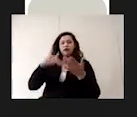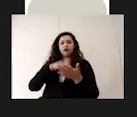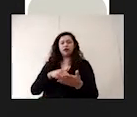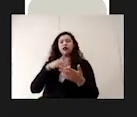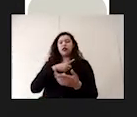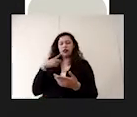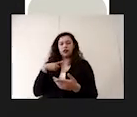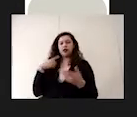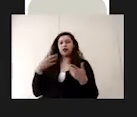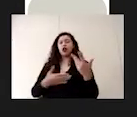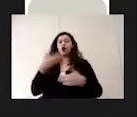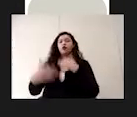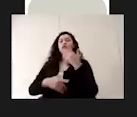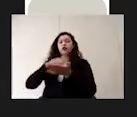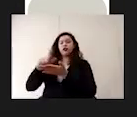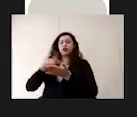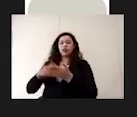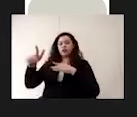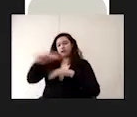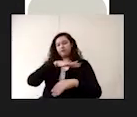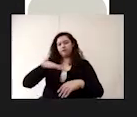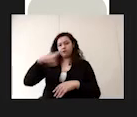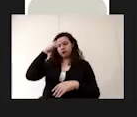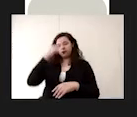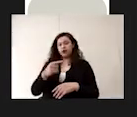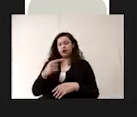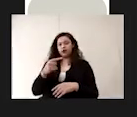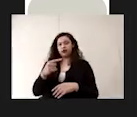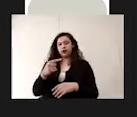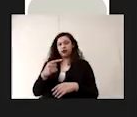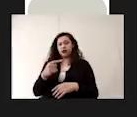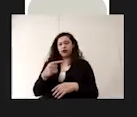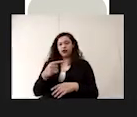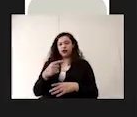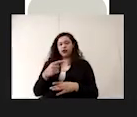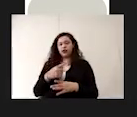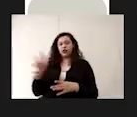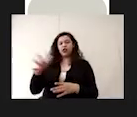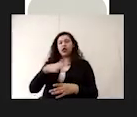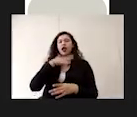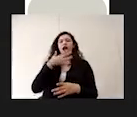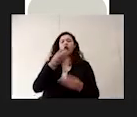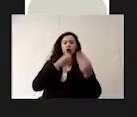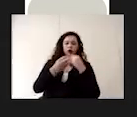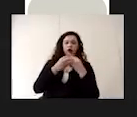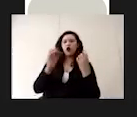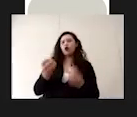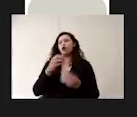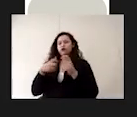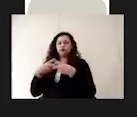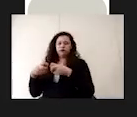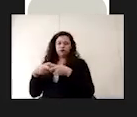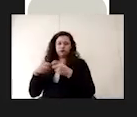ejecutar un proceso de limpieza de superficies mediante la remoción de materia orgánica e inorgánica, usualmente